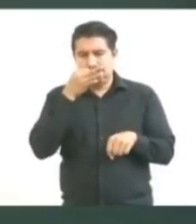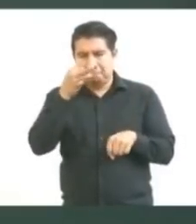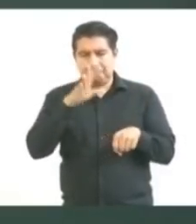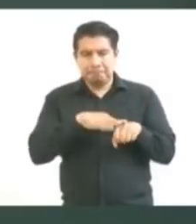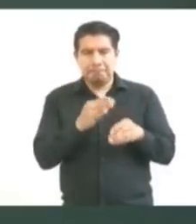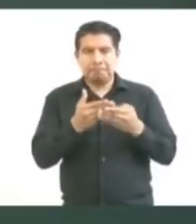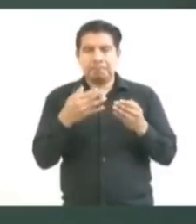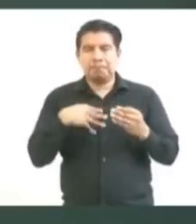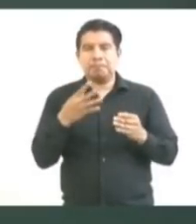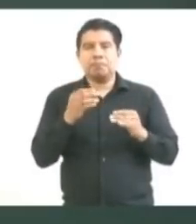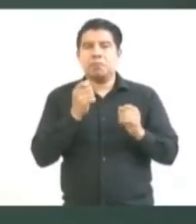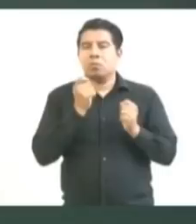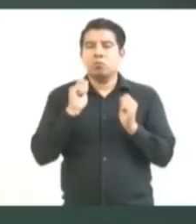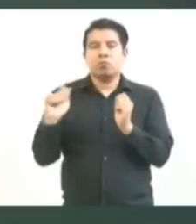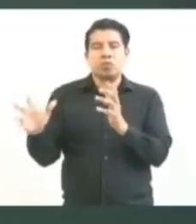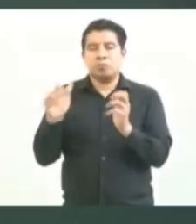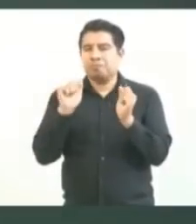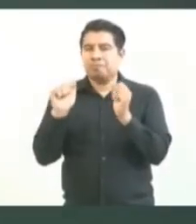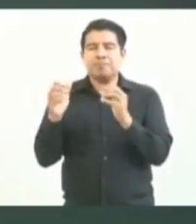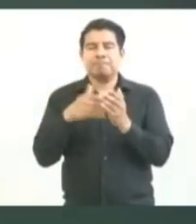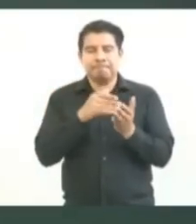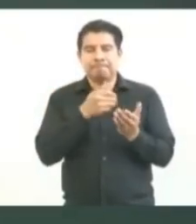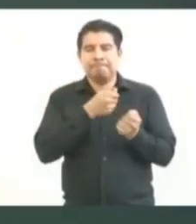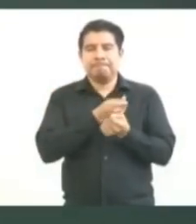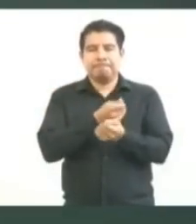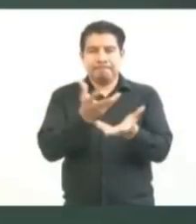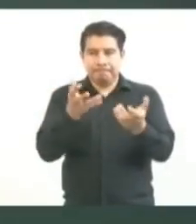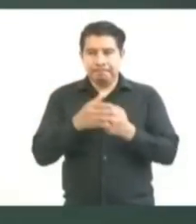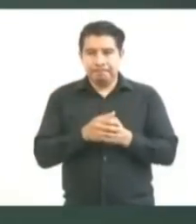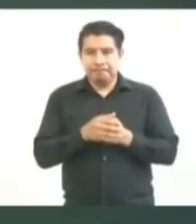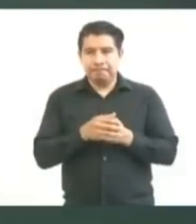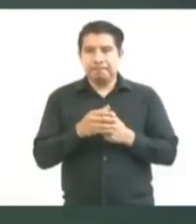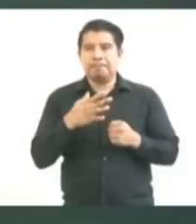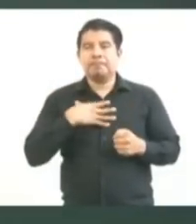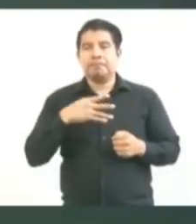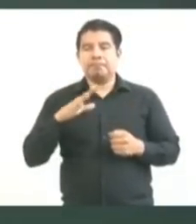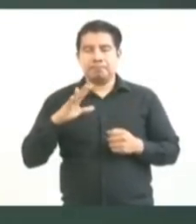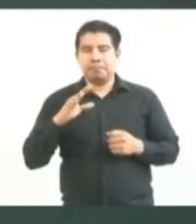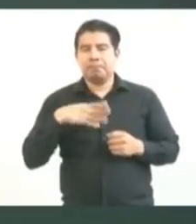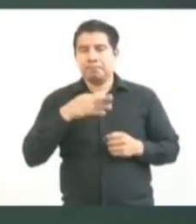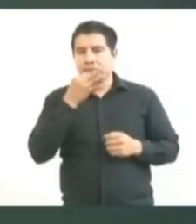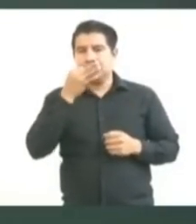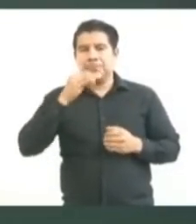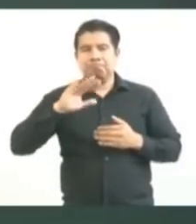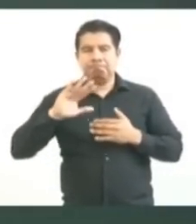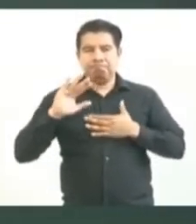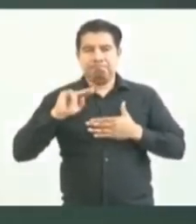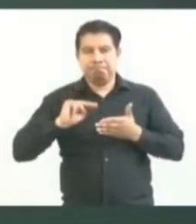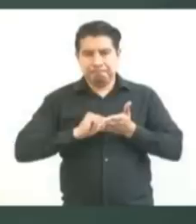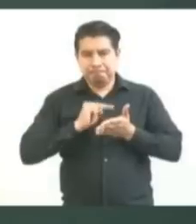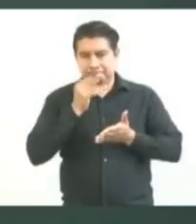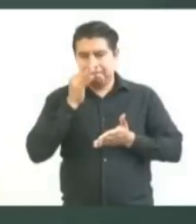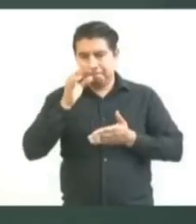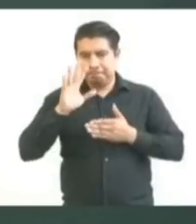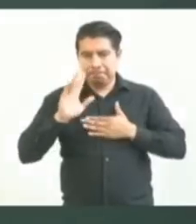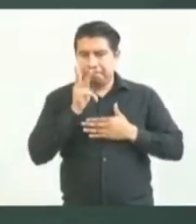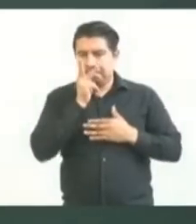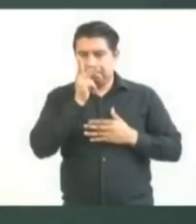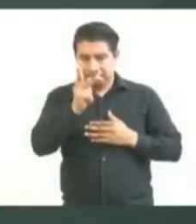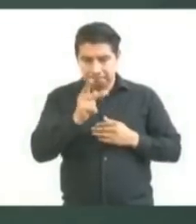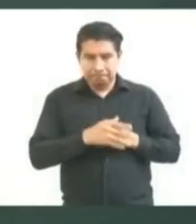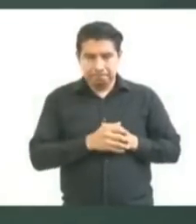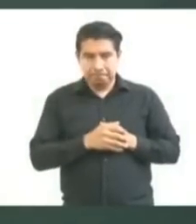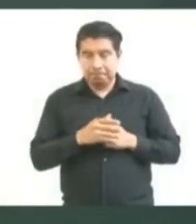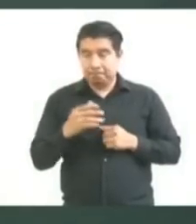Y quiero aquí comprometerme, aunque los que van